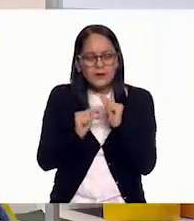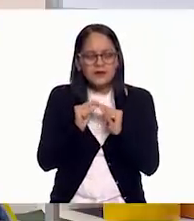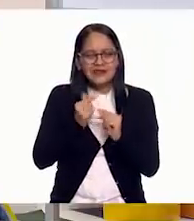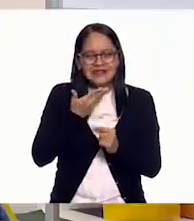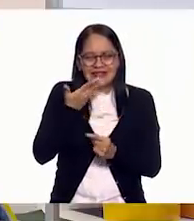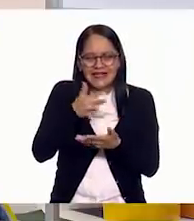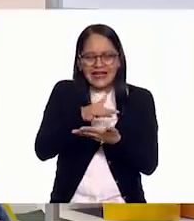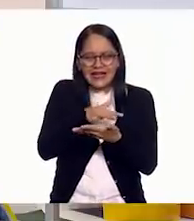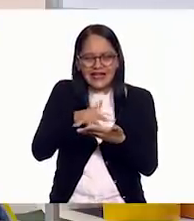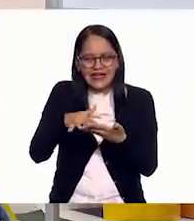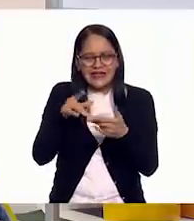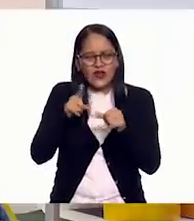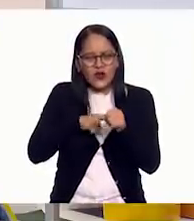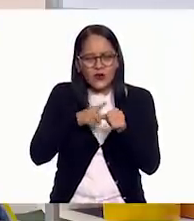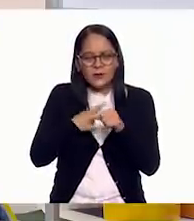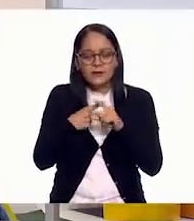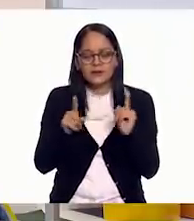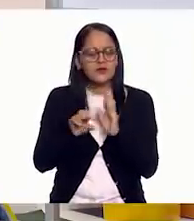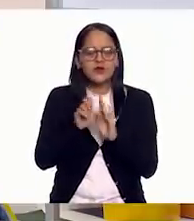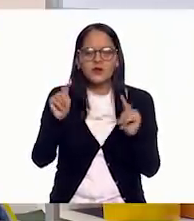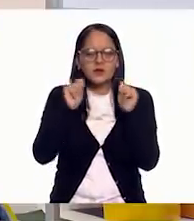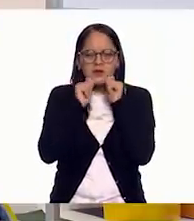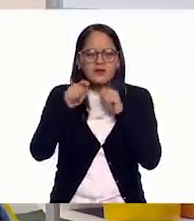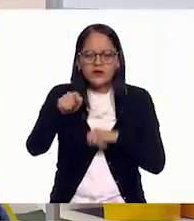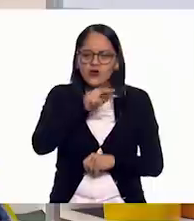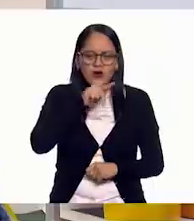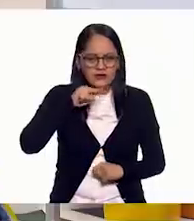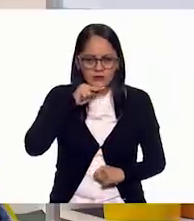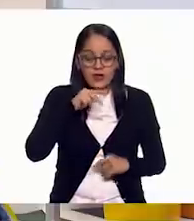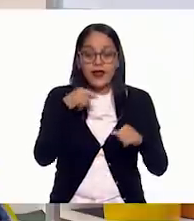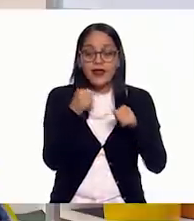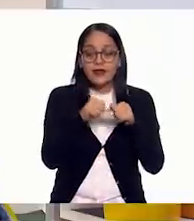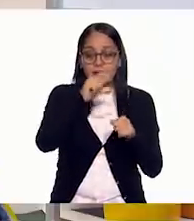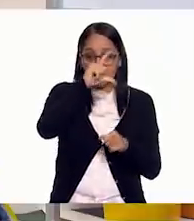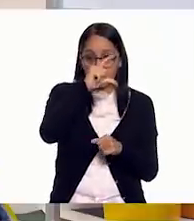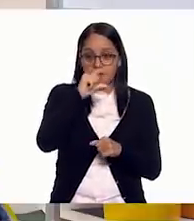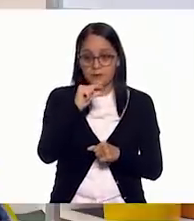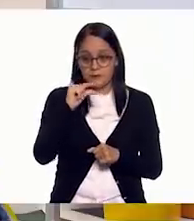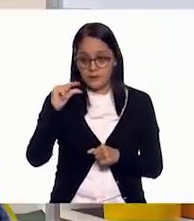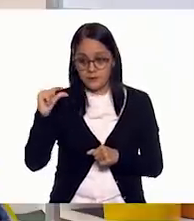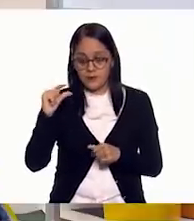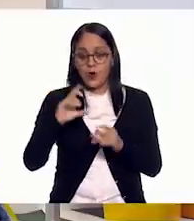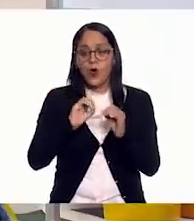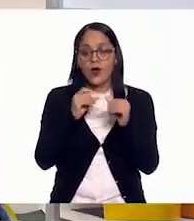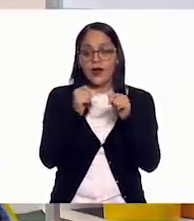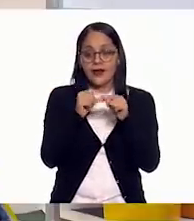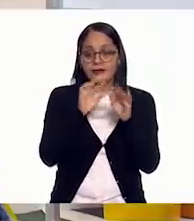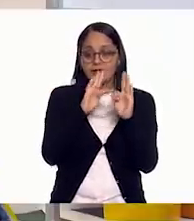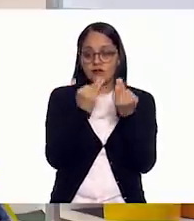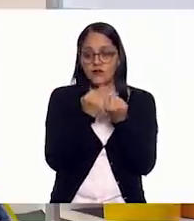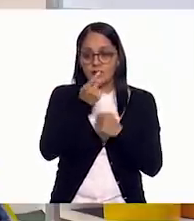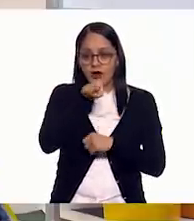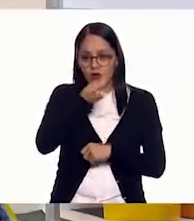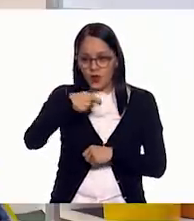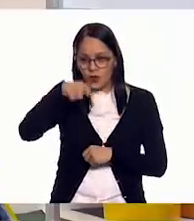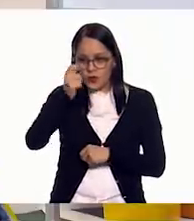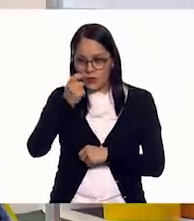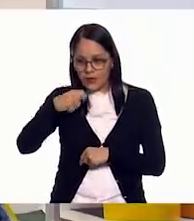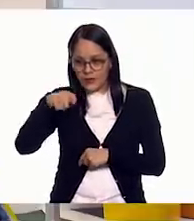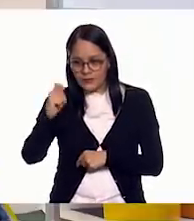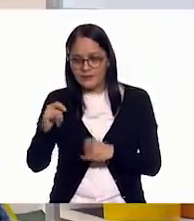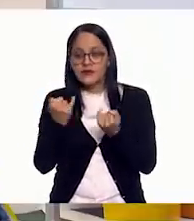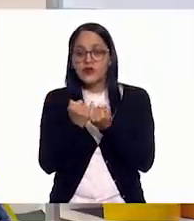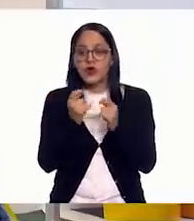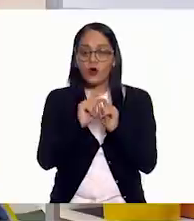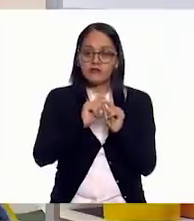leerlo. Pero no se preocupen, porque ya sea, como bien dices tú, mayúscula, minúscula, cursiva o no, de forma